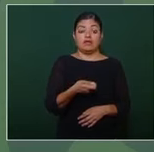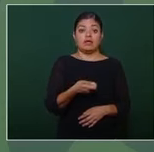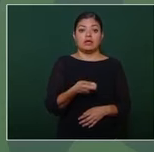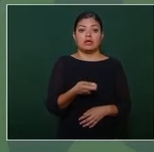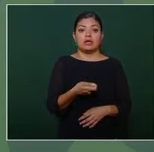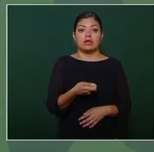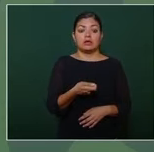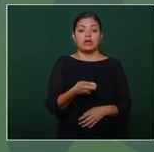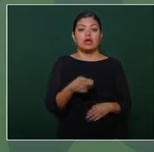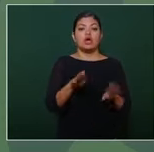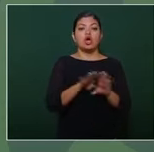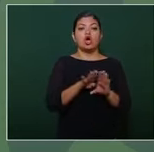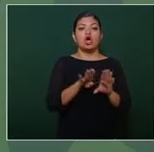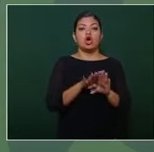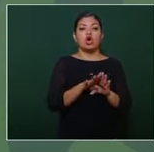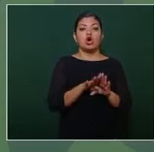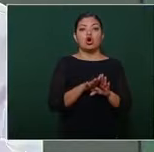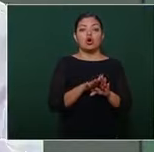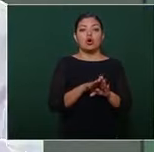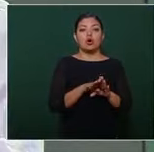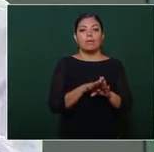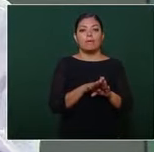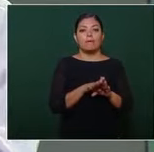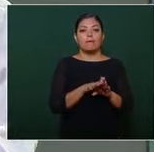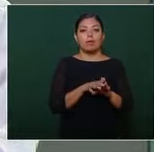una inversión que no gasto